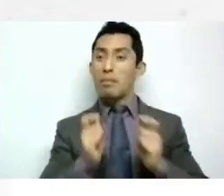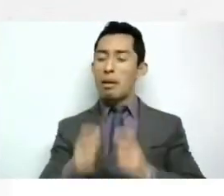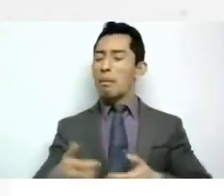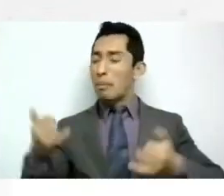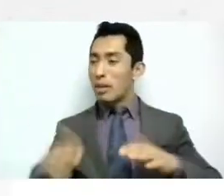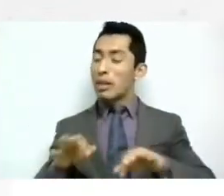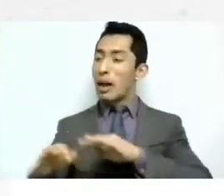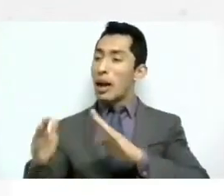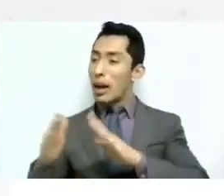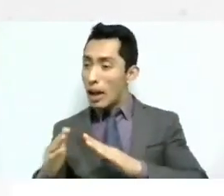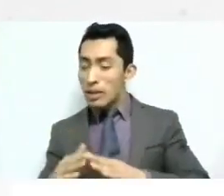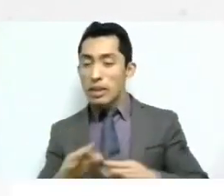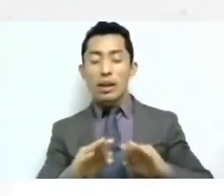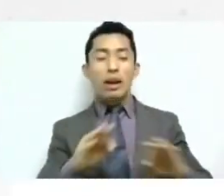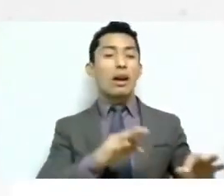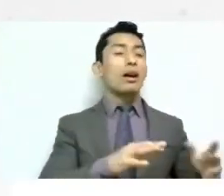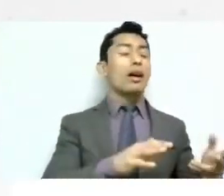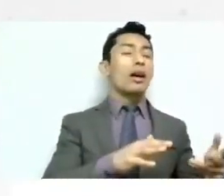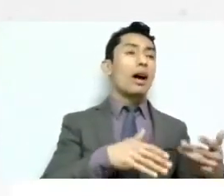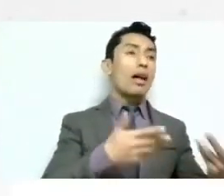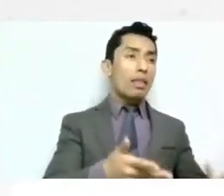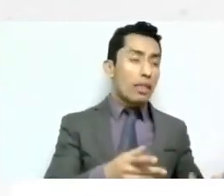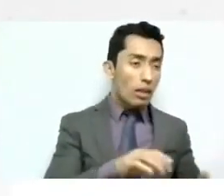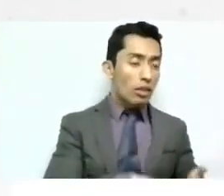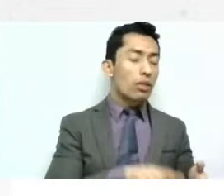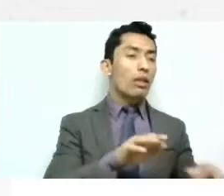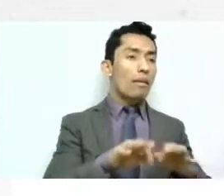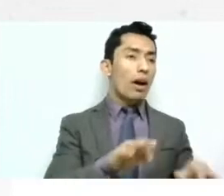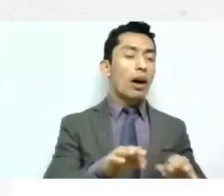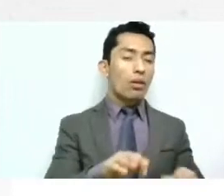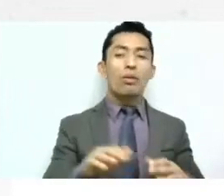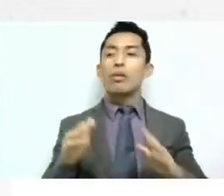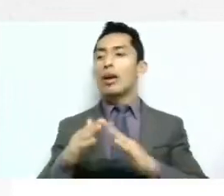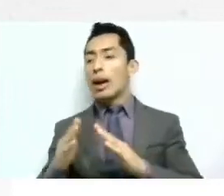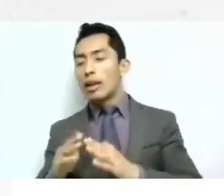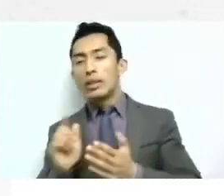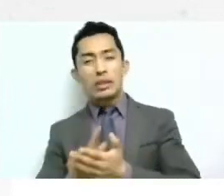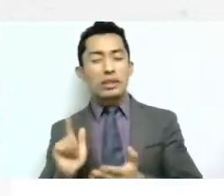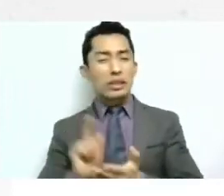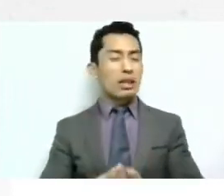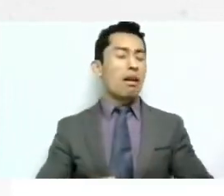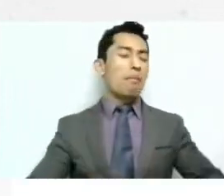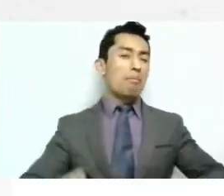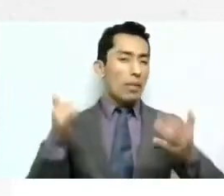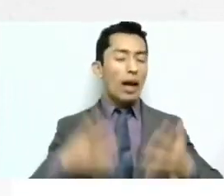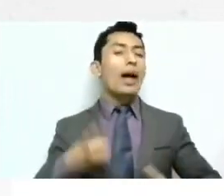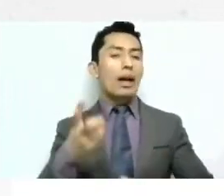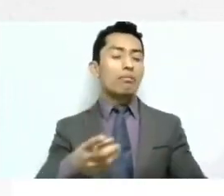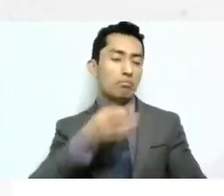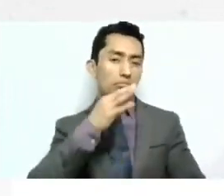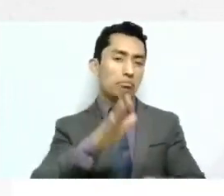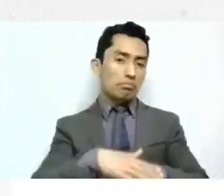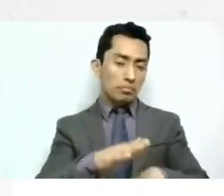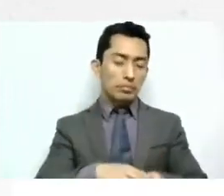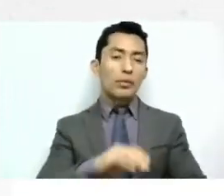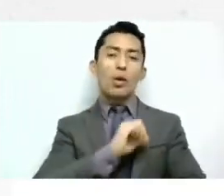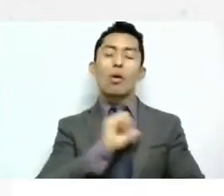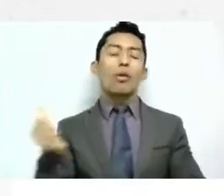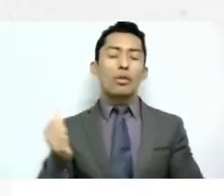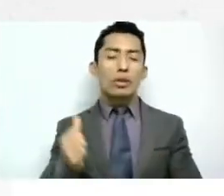casa trabajo en el hogar y más trabajo en el hogar y más trabajo de dormir entonces eso es una cosa a tomar en cuenta y la otra también